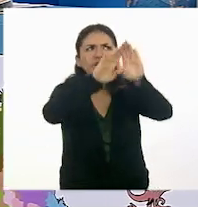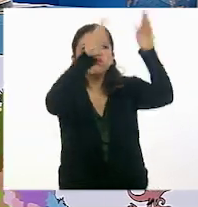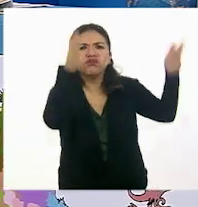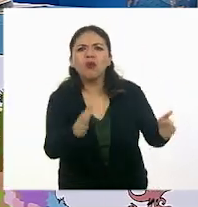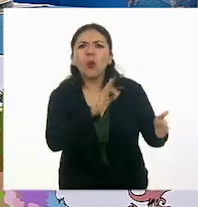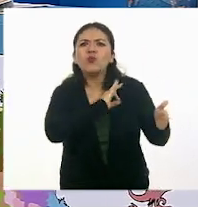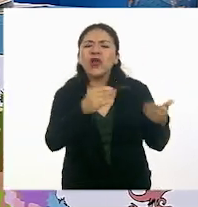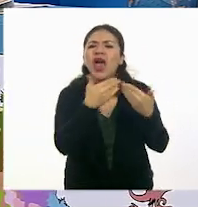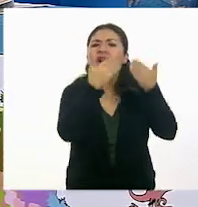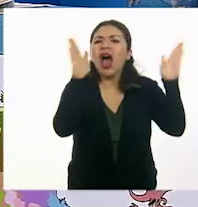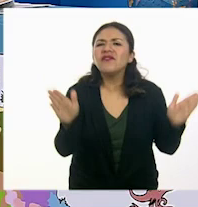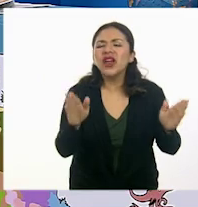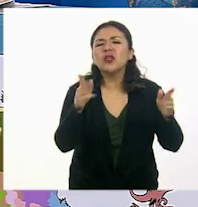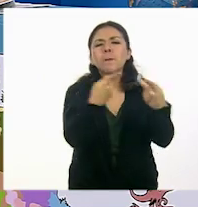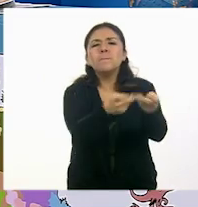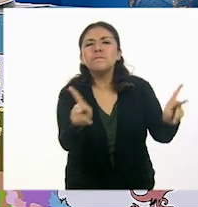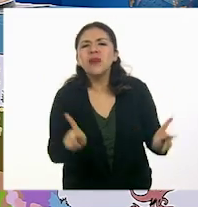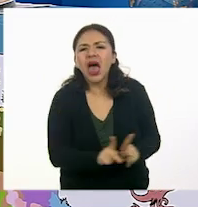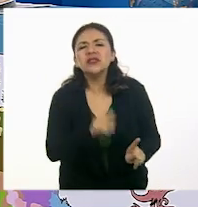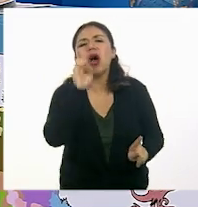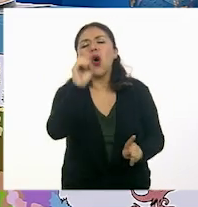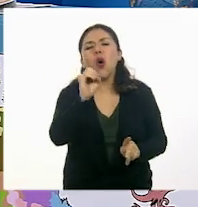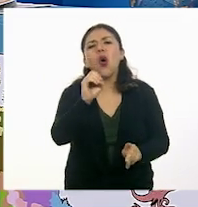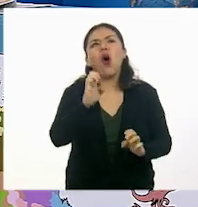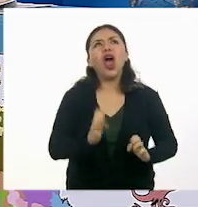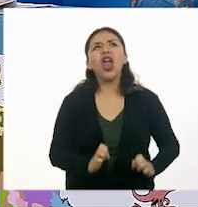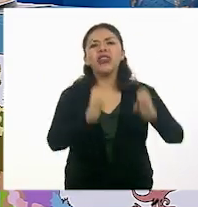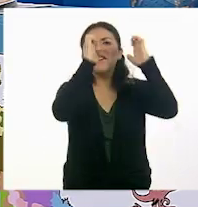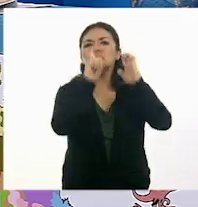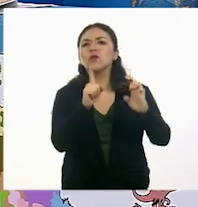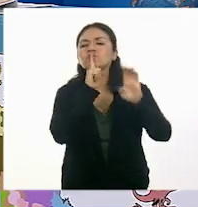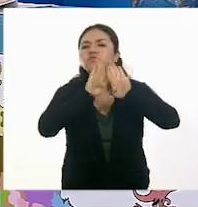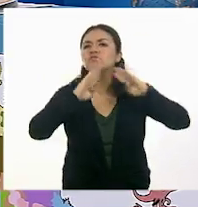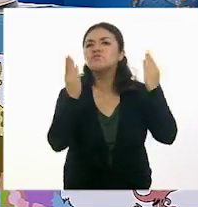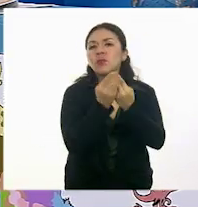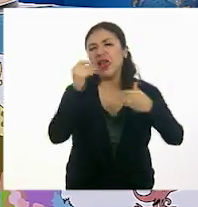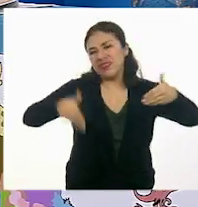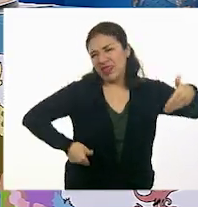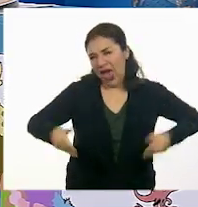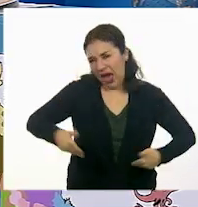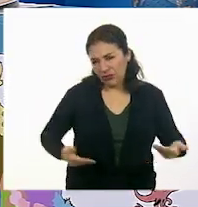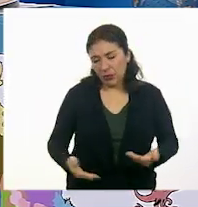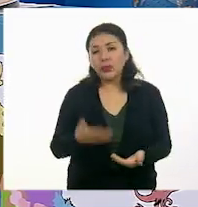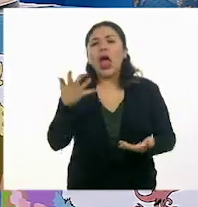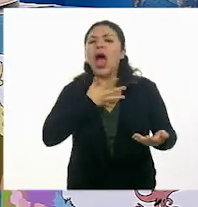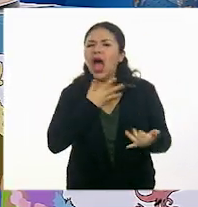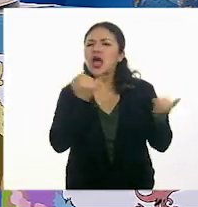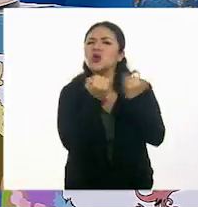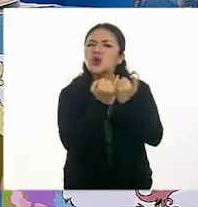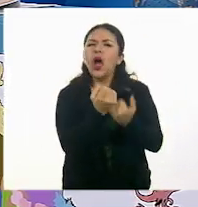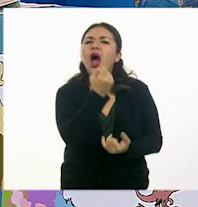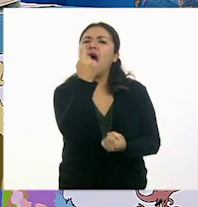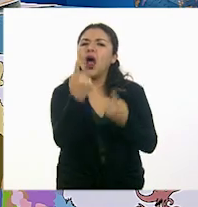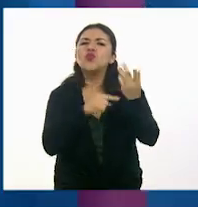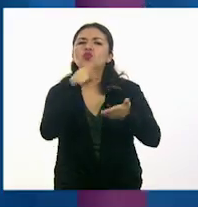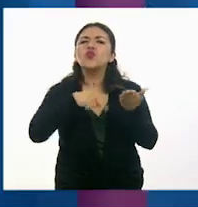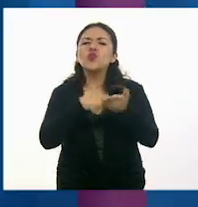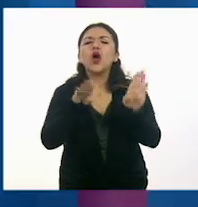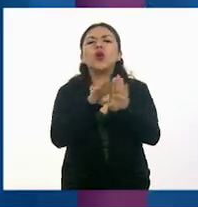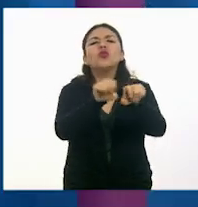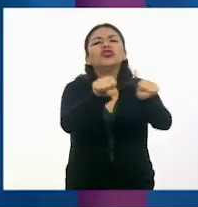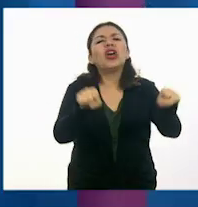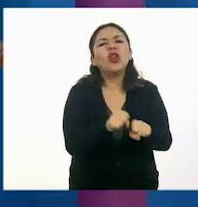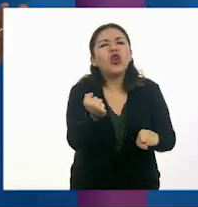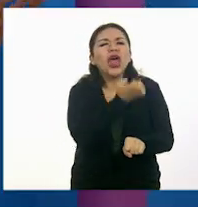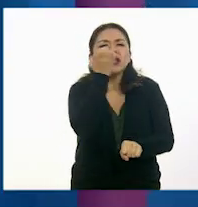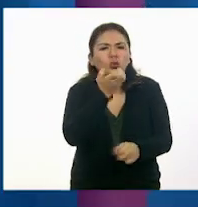ser un espacio abierto como una plaza o bien puede ser un edificio cerrado como un teatro. Incluso hay algunos espacios alternativos como un salón de